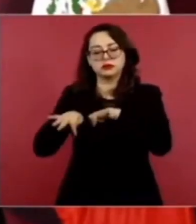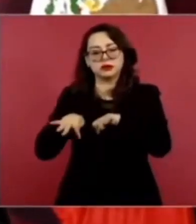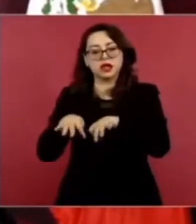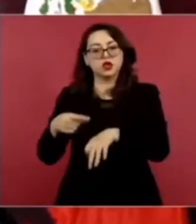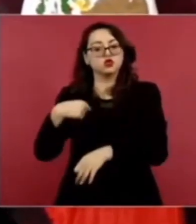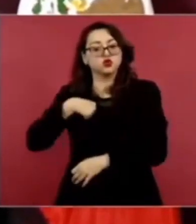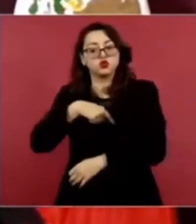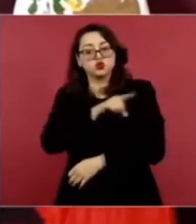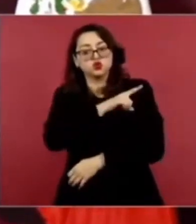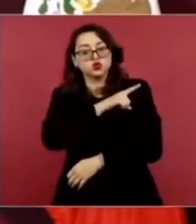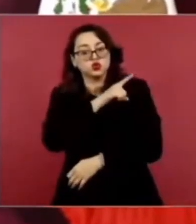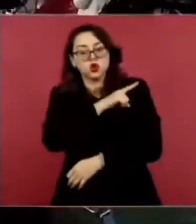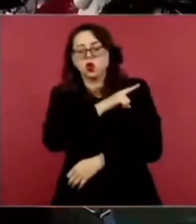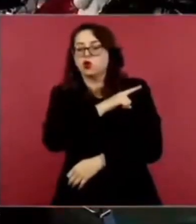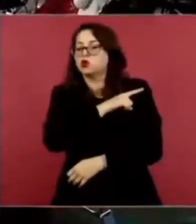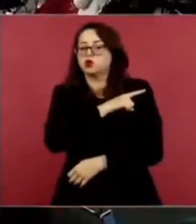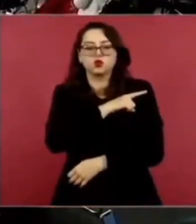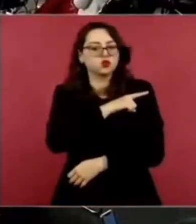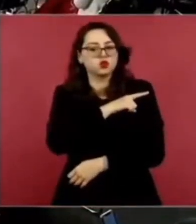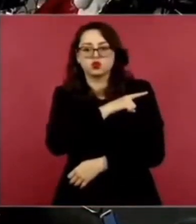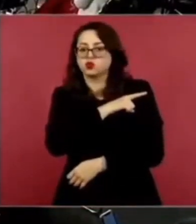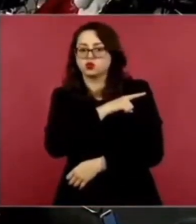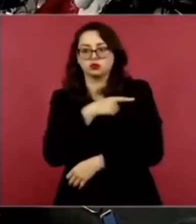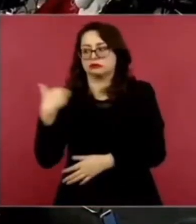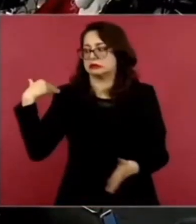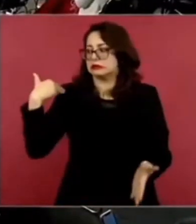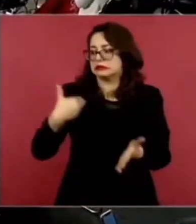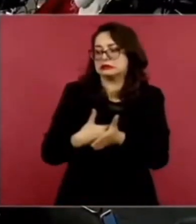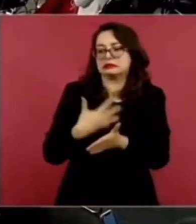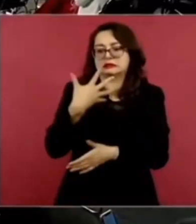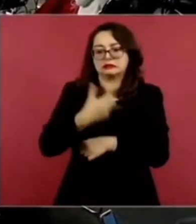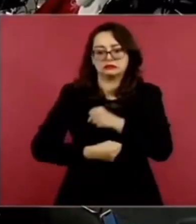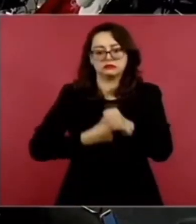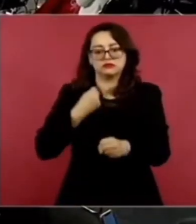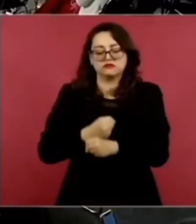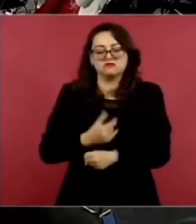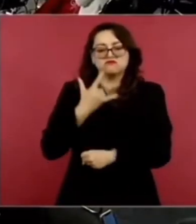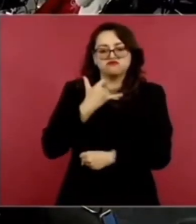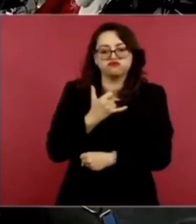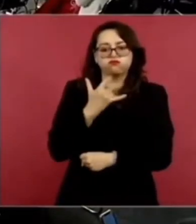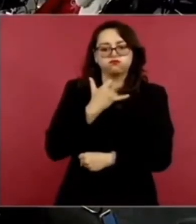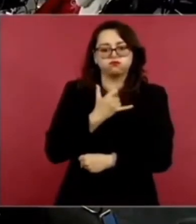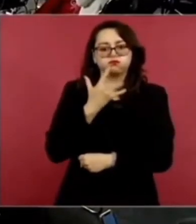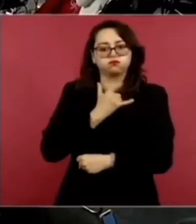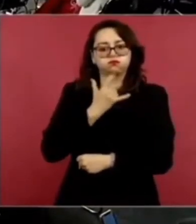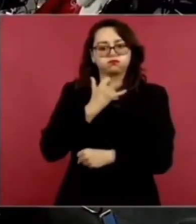O es fruto de un solo hombre, de